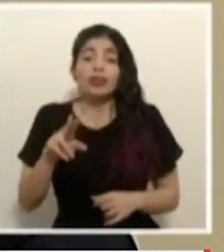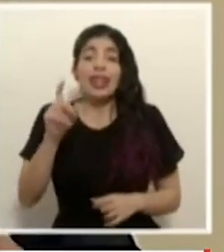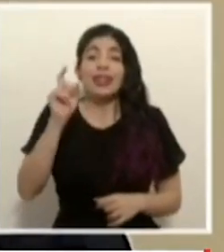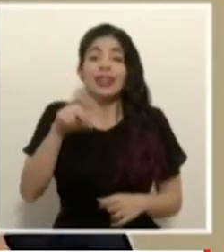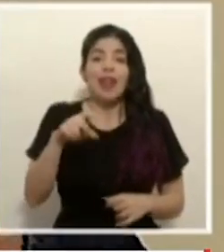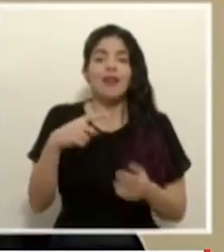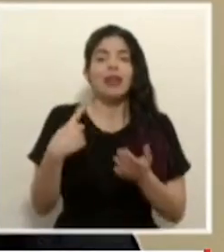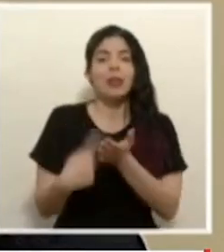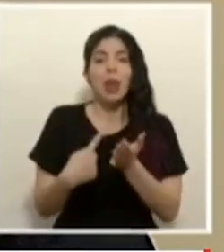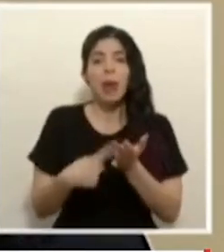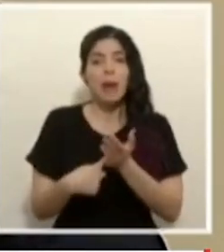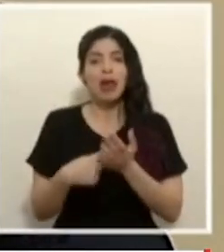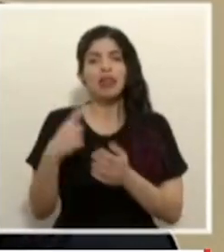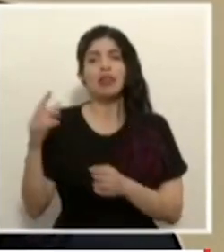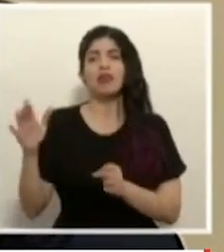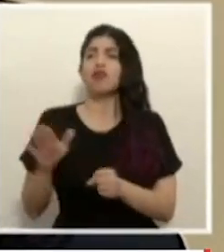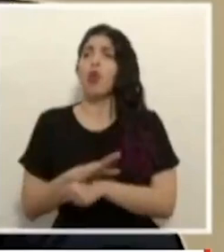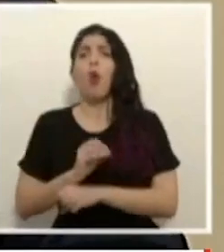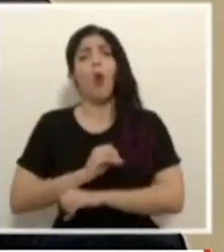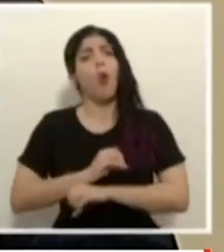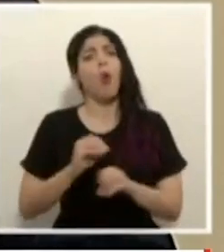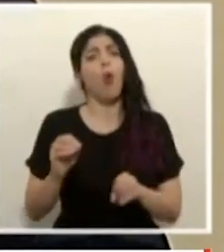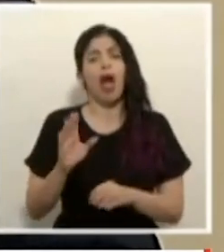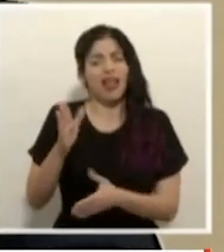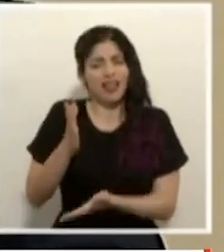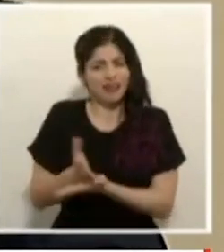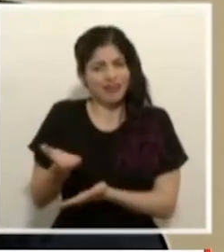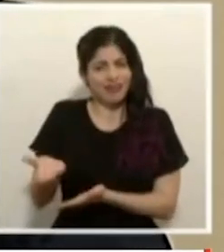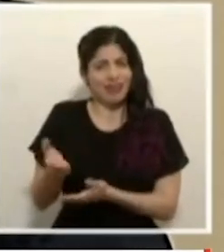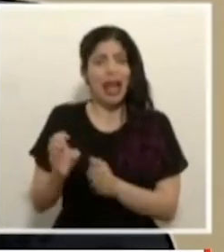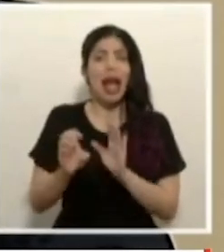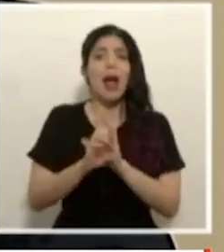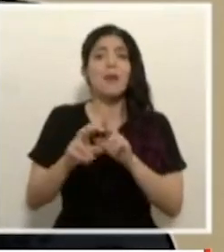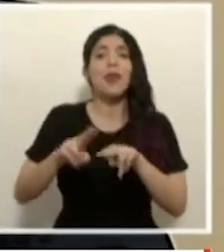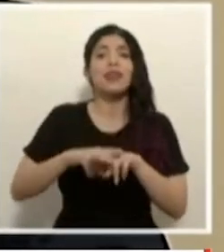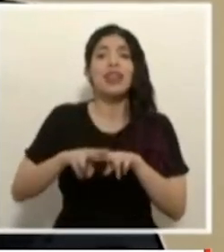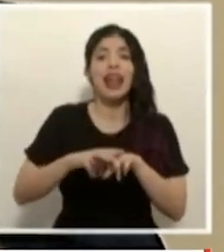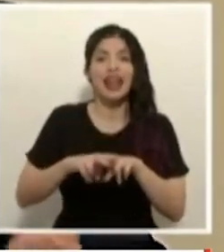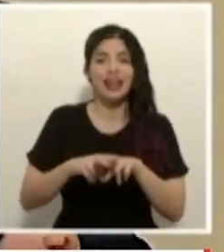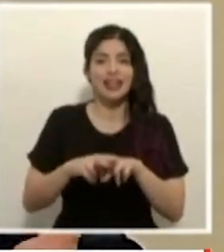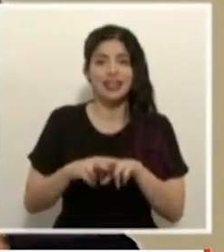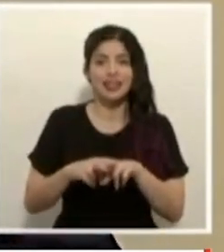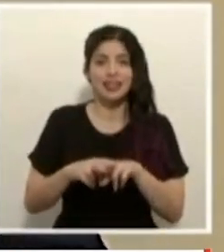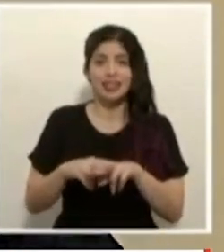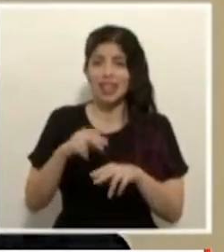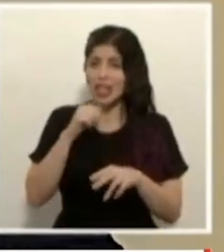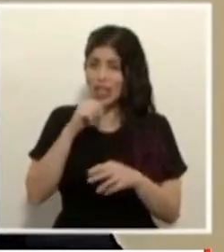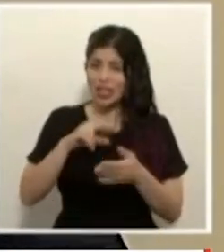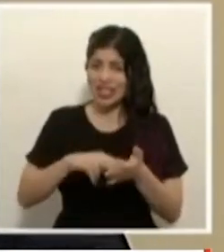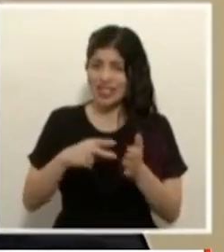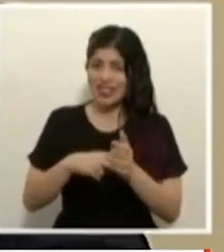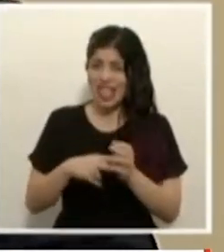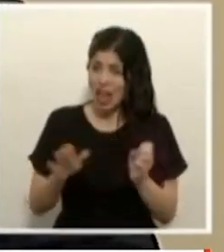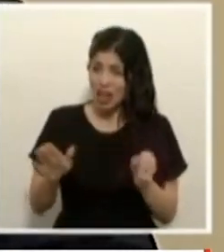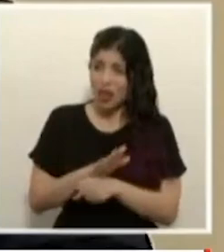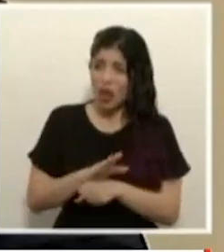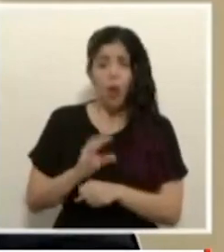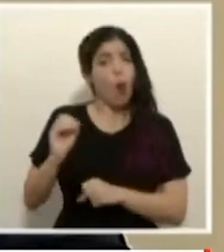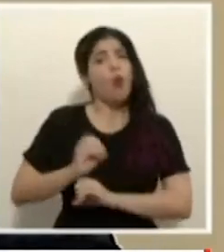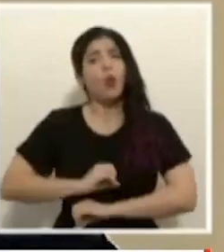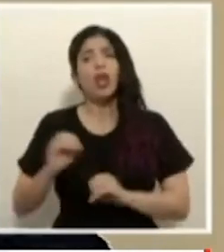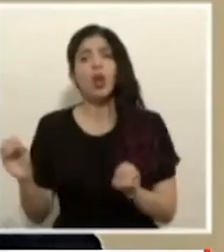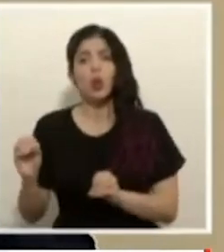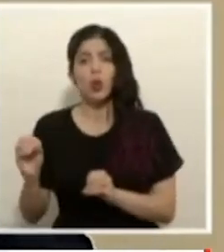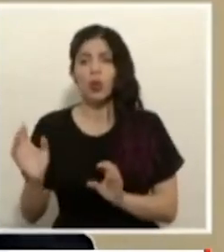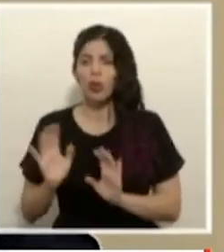los debates todo o nada como pasa en el caso del tren no tiene que ser un tema de todo o nada tiene que